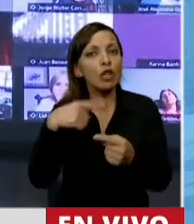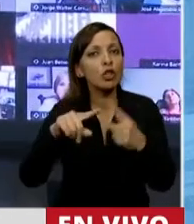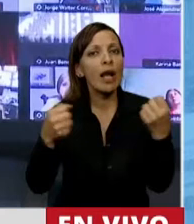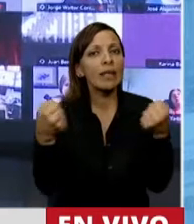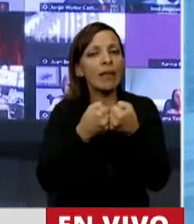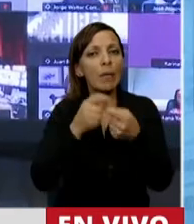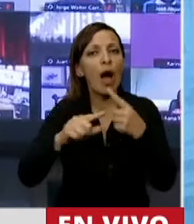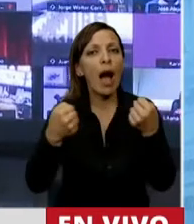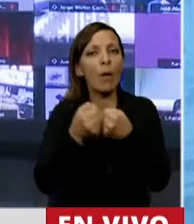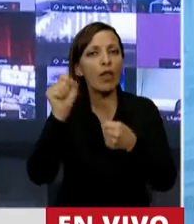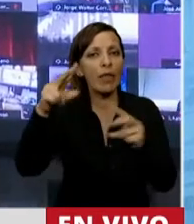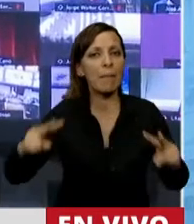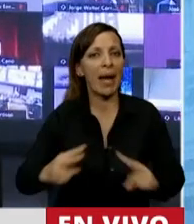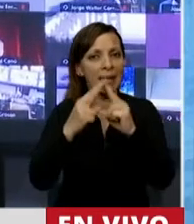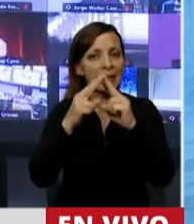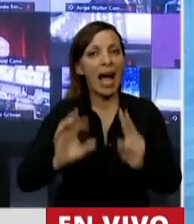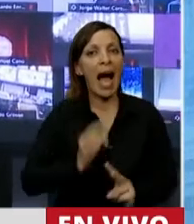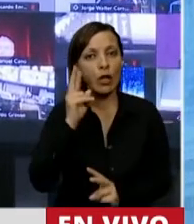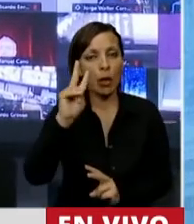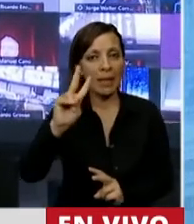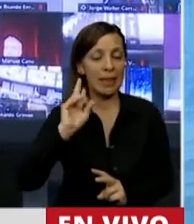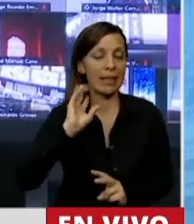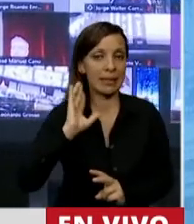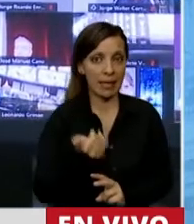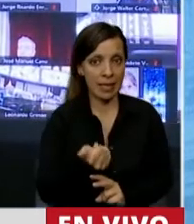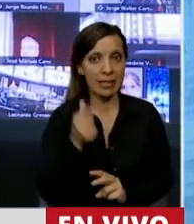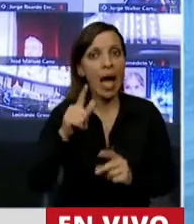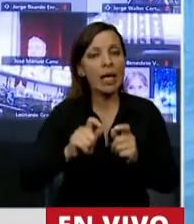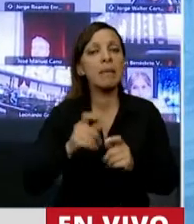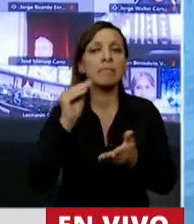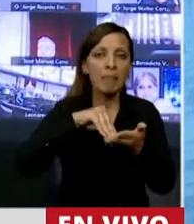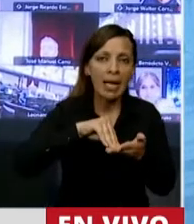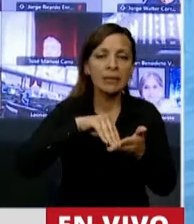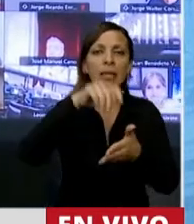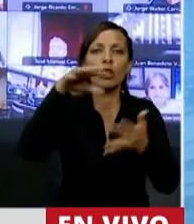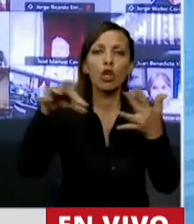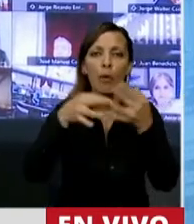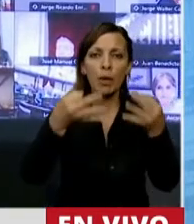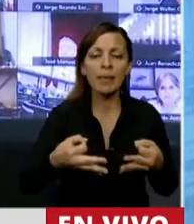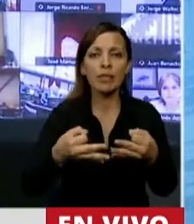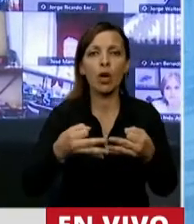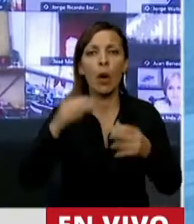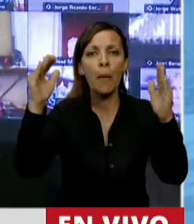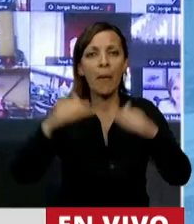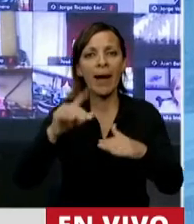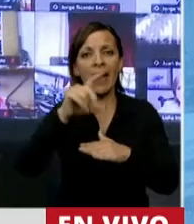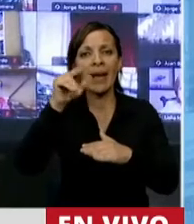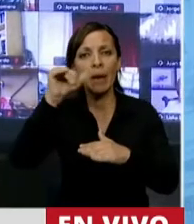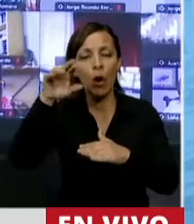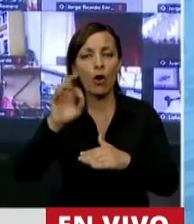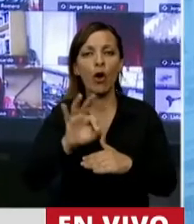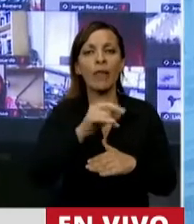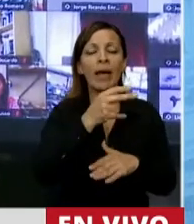acuerdo de París. No sé si lo recordamos, en el 2016, y ahí aumentamos el compromiso de baja de carbono de 18% al